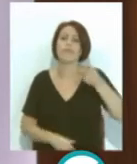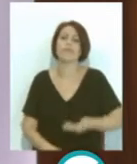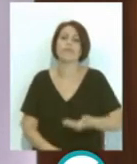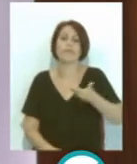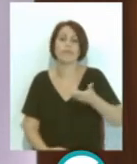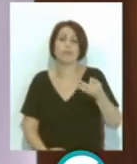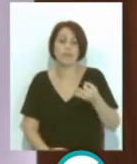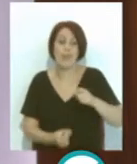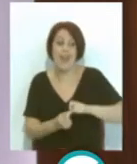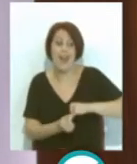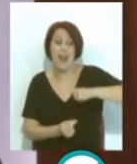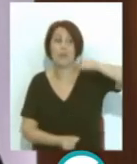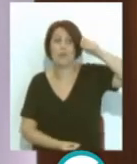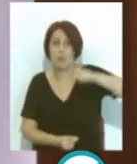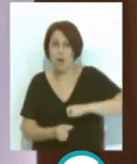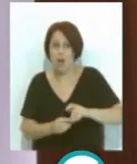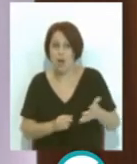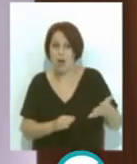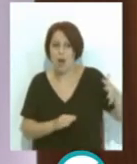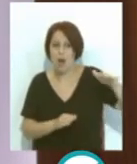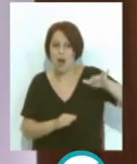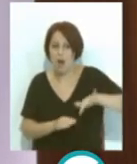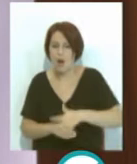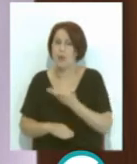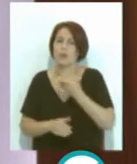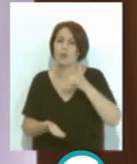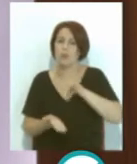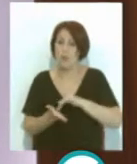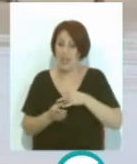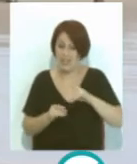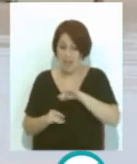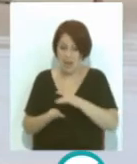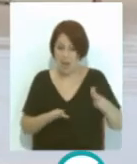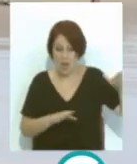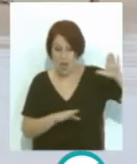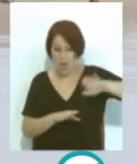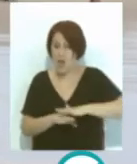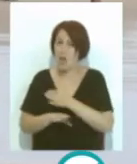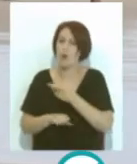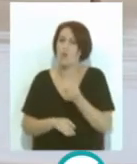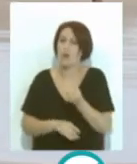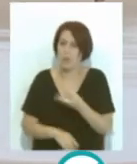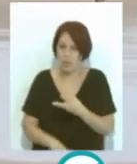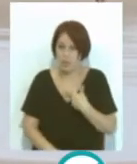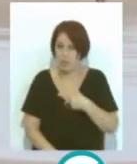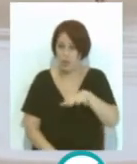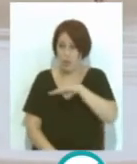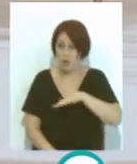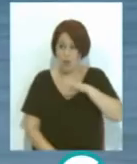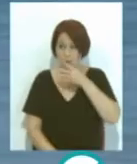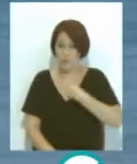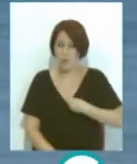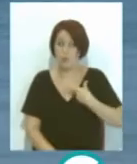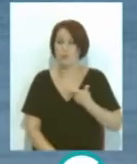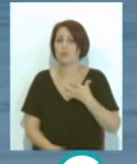cuál es la altura que esa ola va a tener cuando llegue cuando toque tierra En la zona en que estamos ahora por ejemplo los